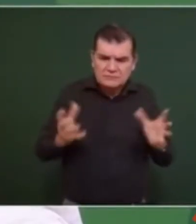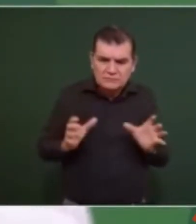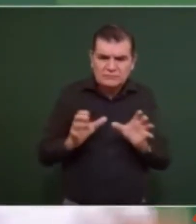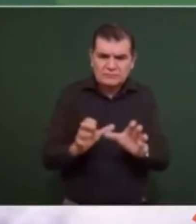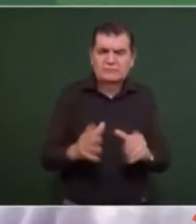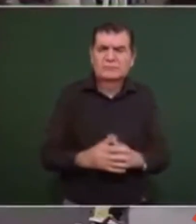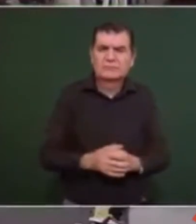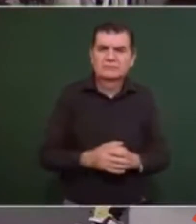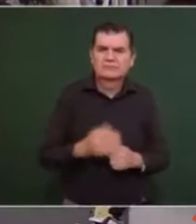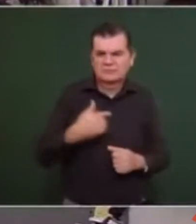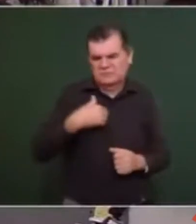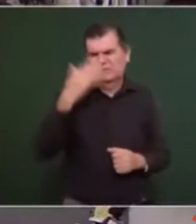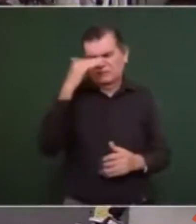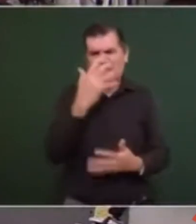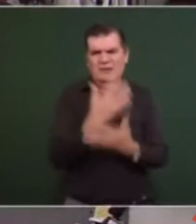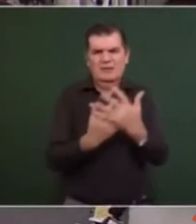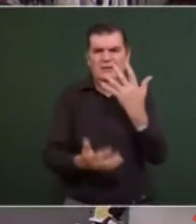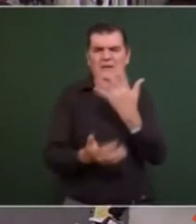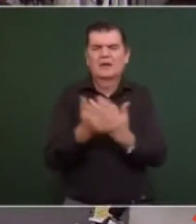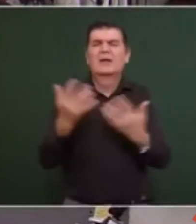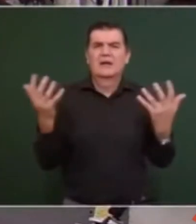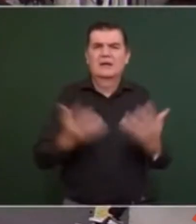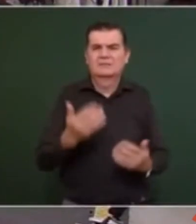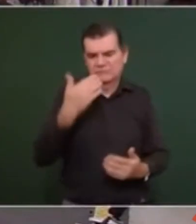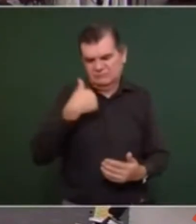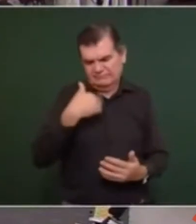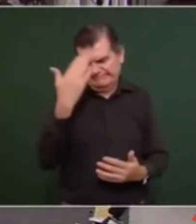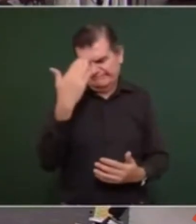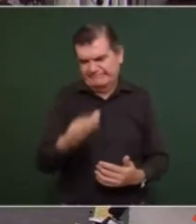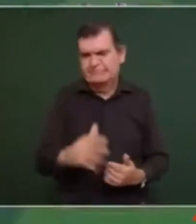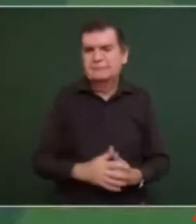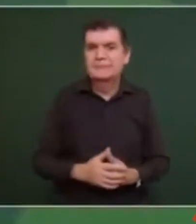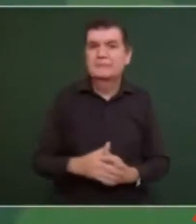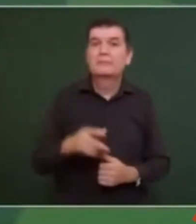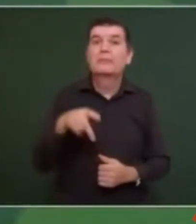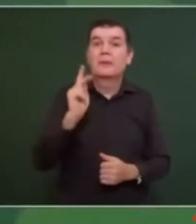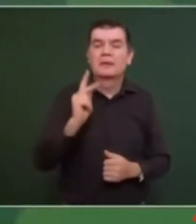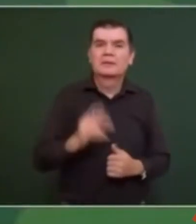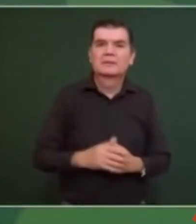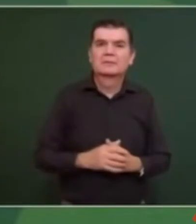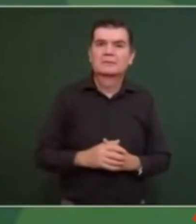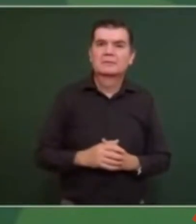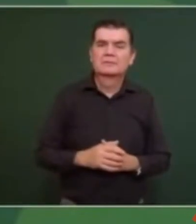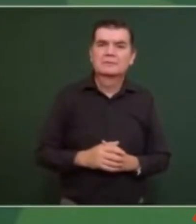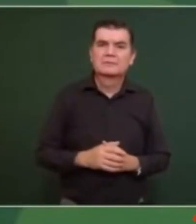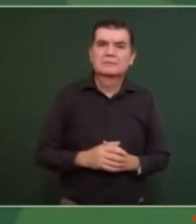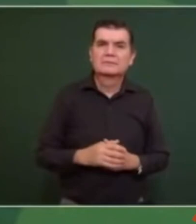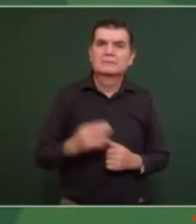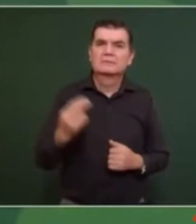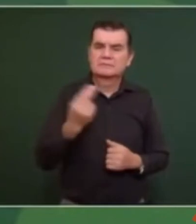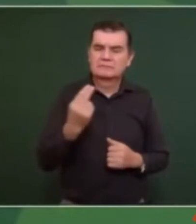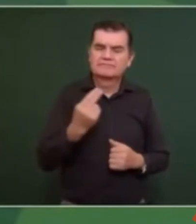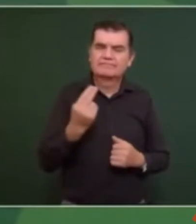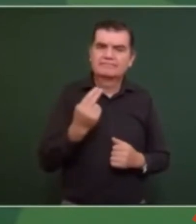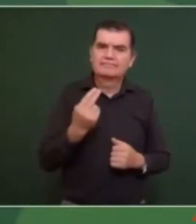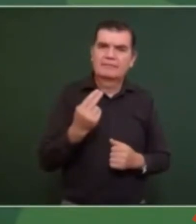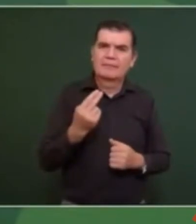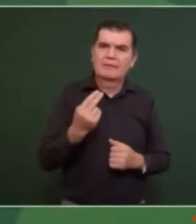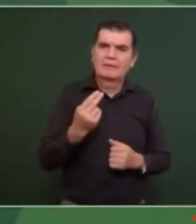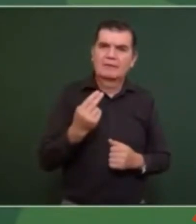Lo sabemos hacer. Pero estamos hablando